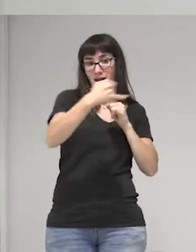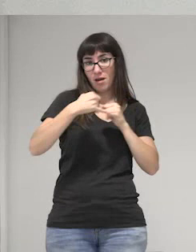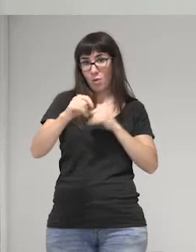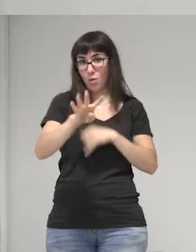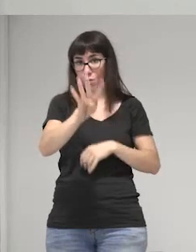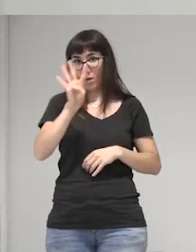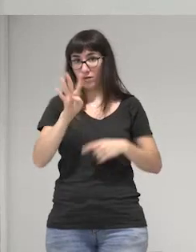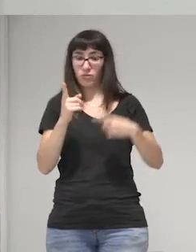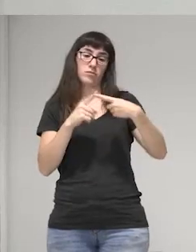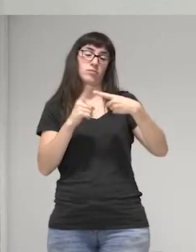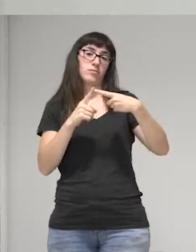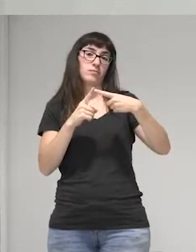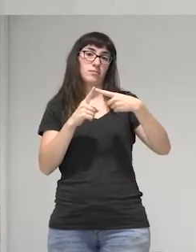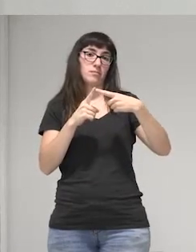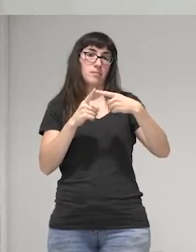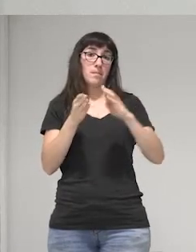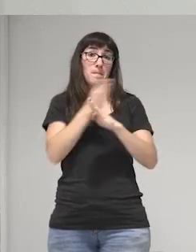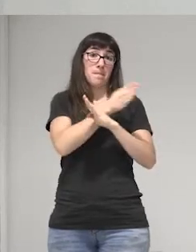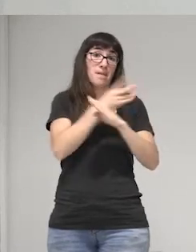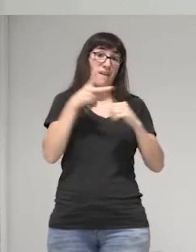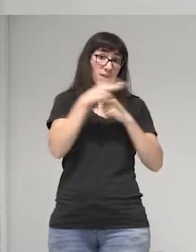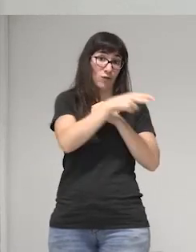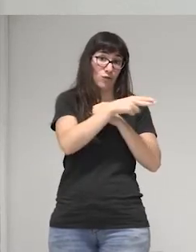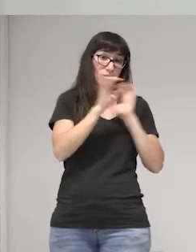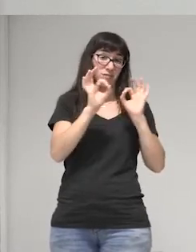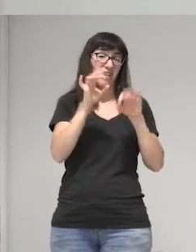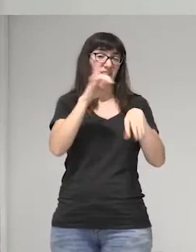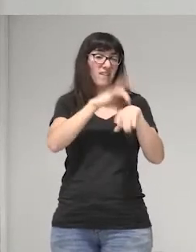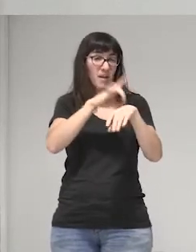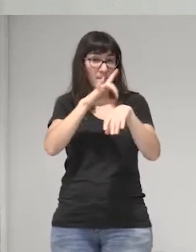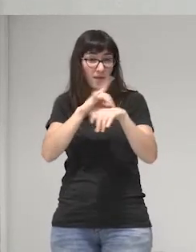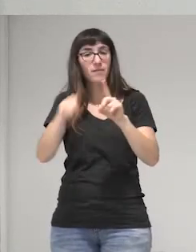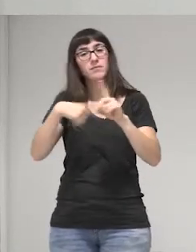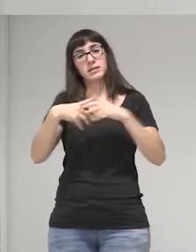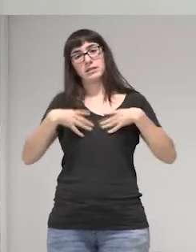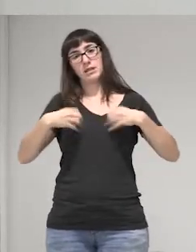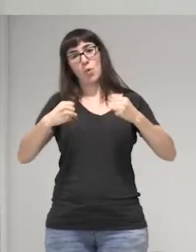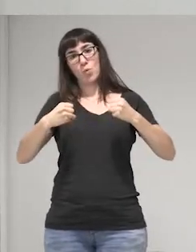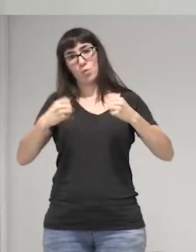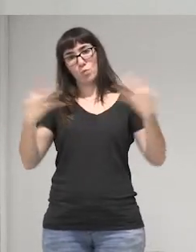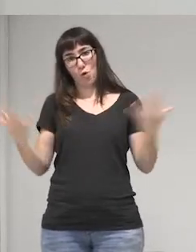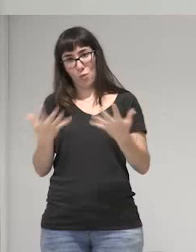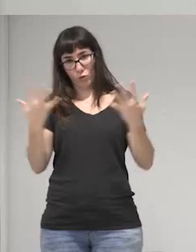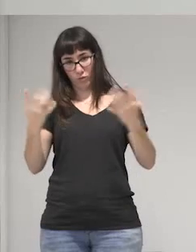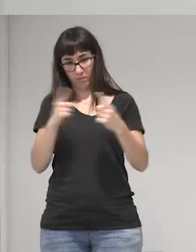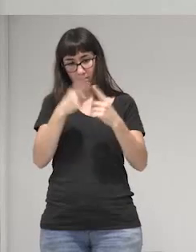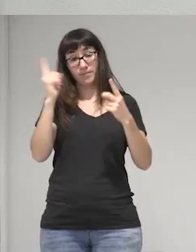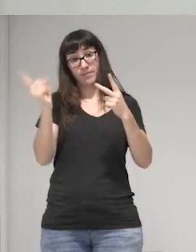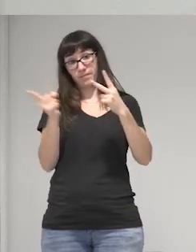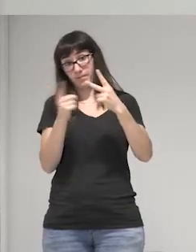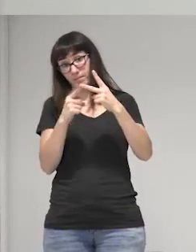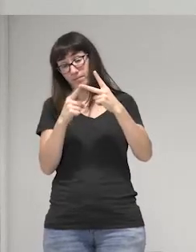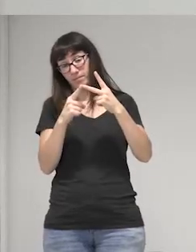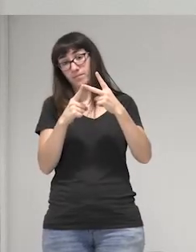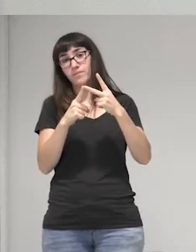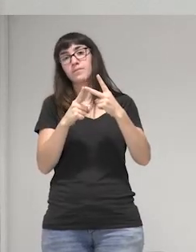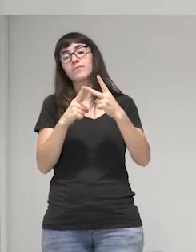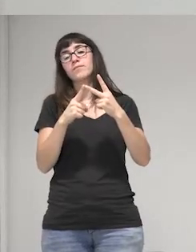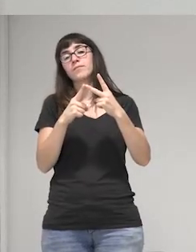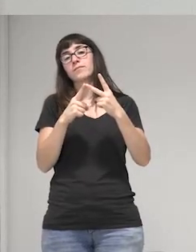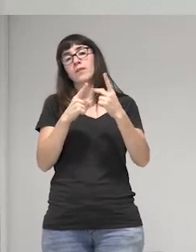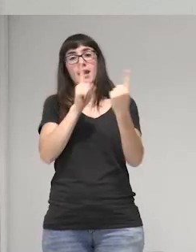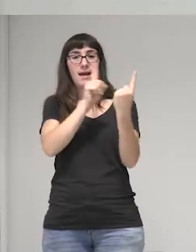atención prevención de la enfermedad y promoción de la salud es el primer eje el segundo eje es